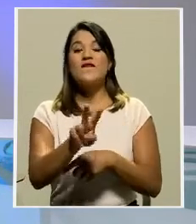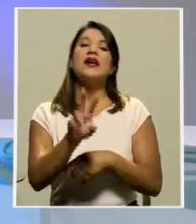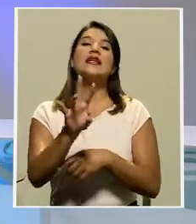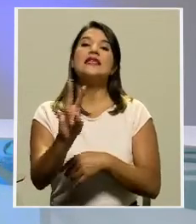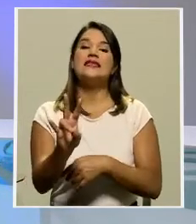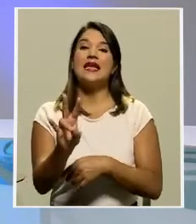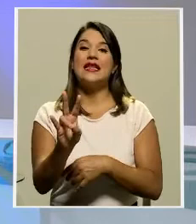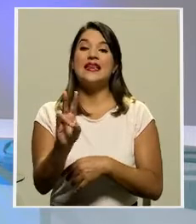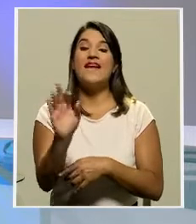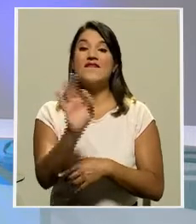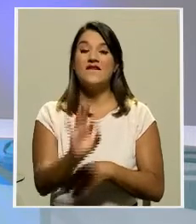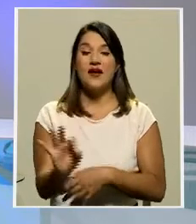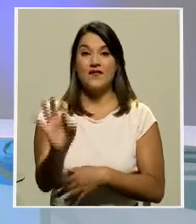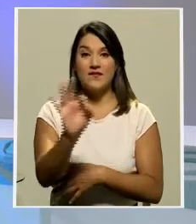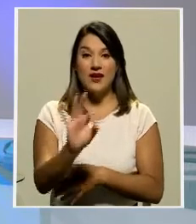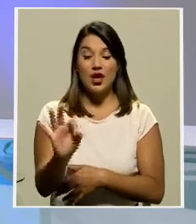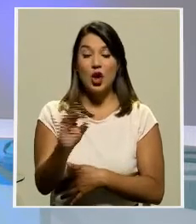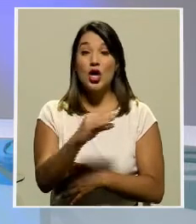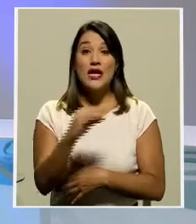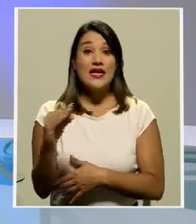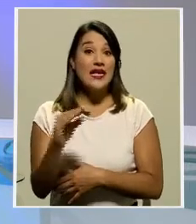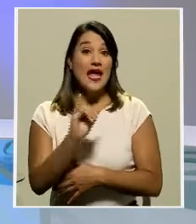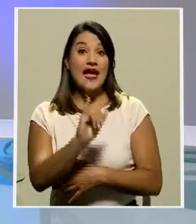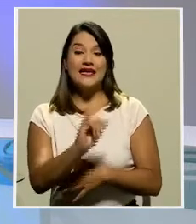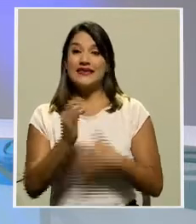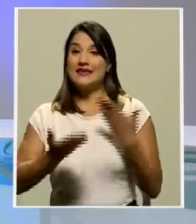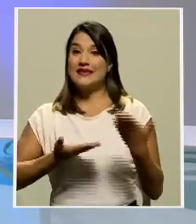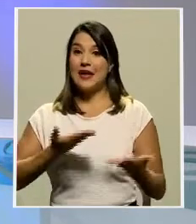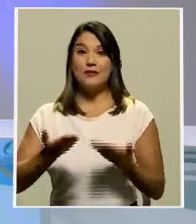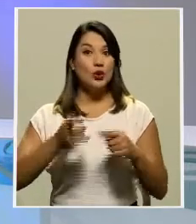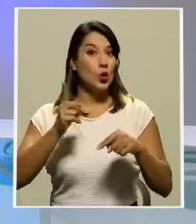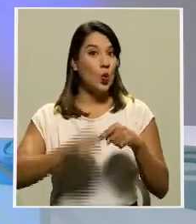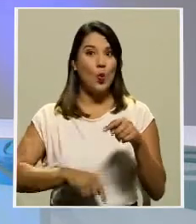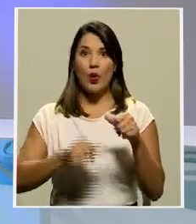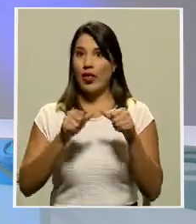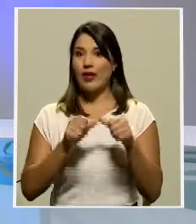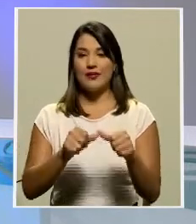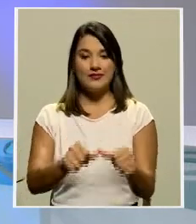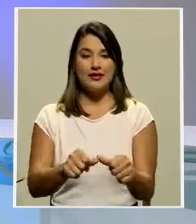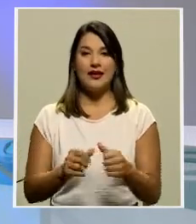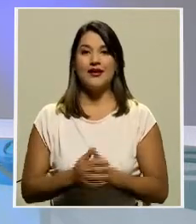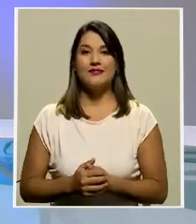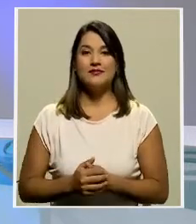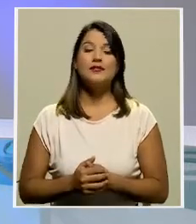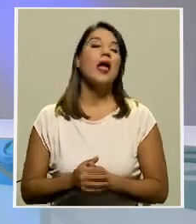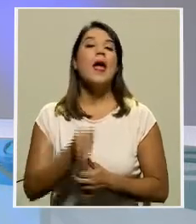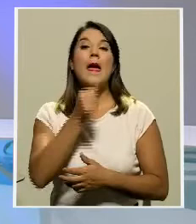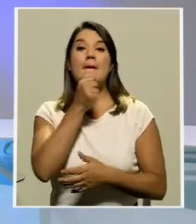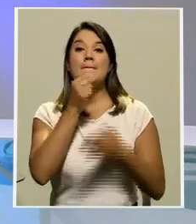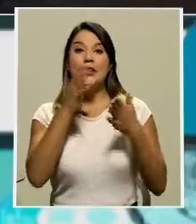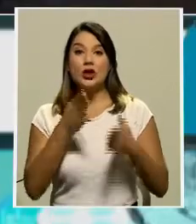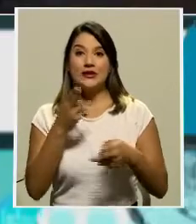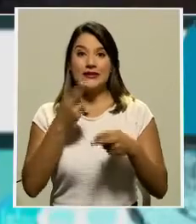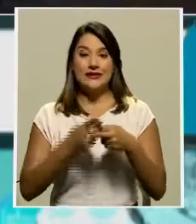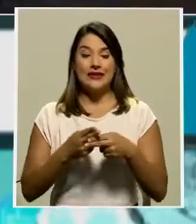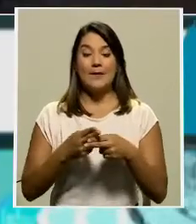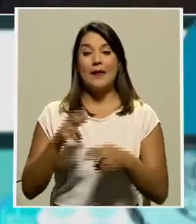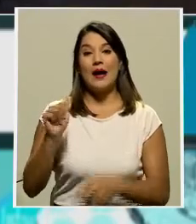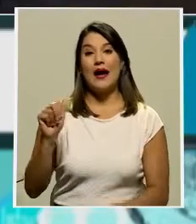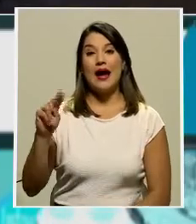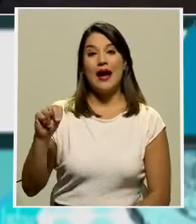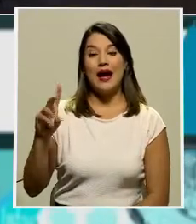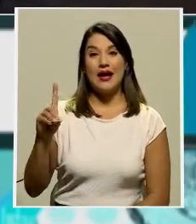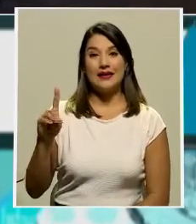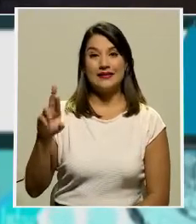de febrero y este servicio no puede renovarse. El periodista Andrés Ortiz nos